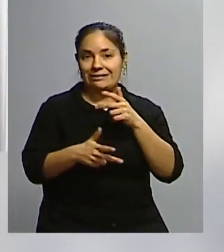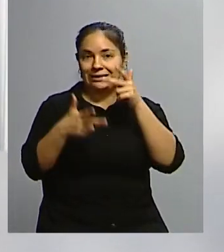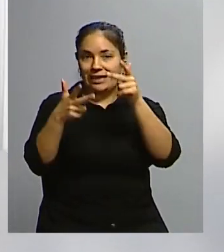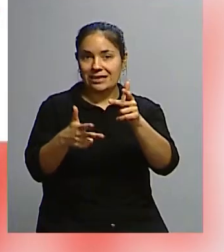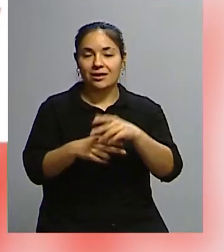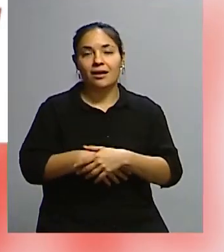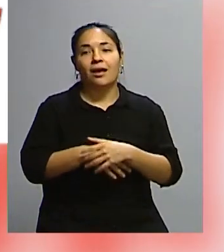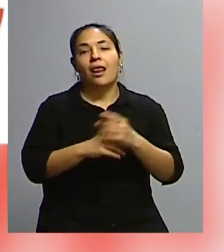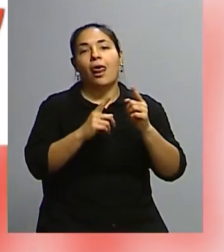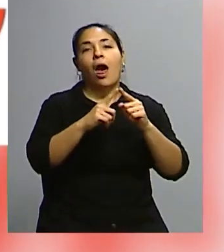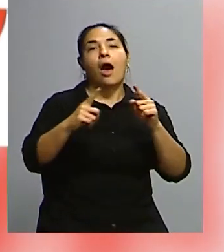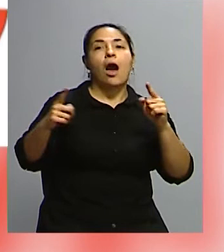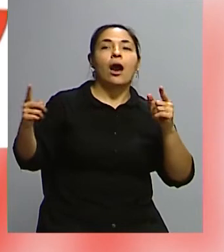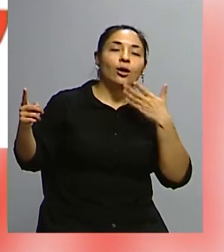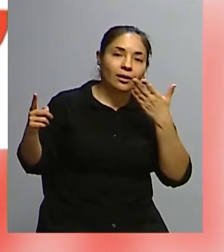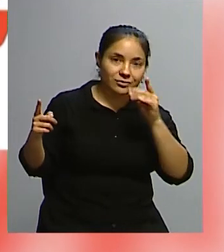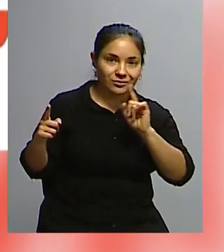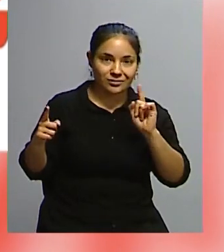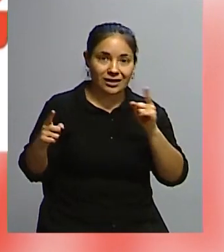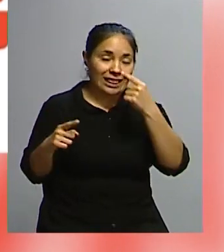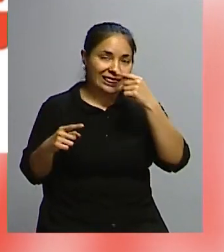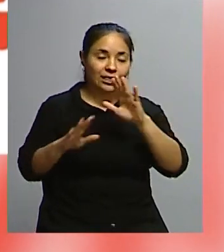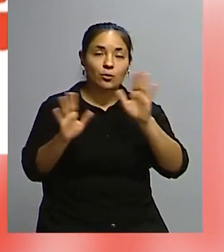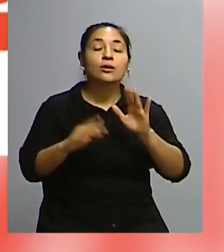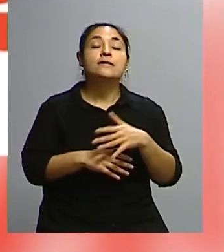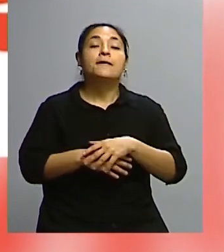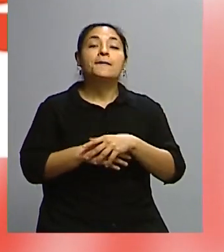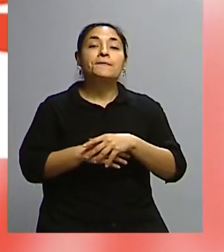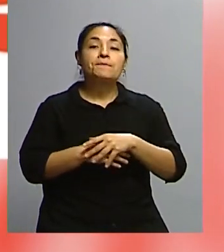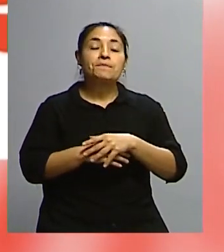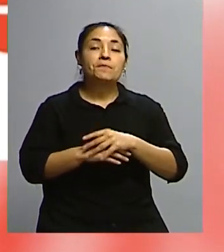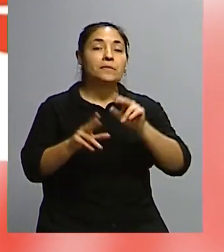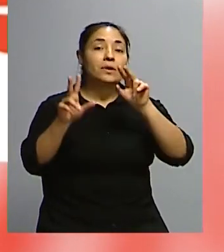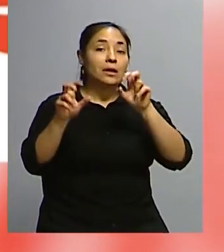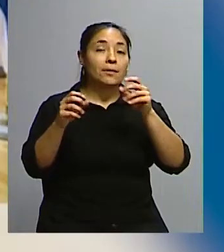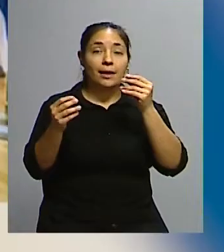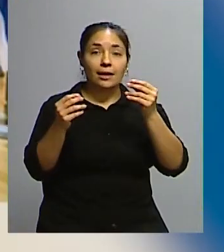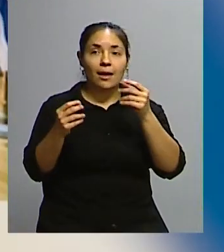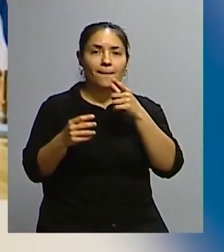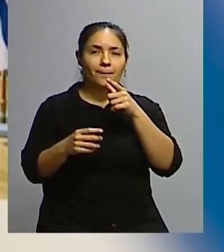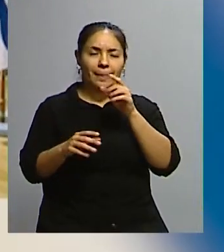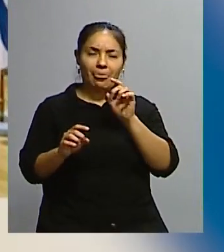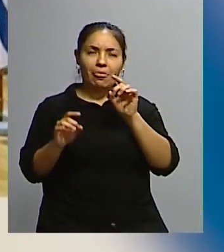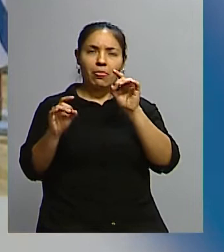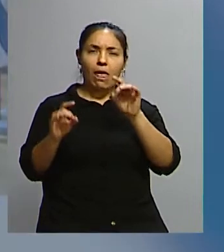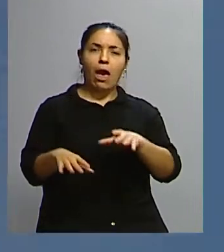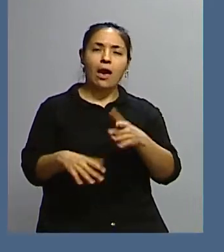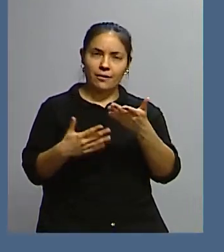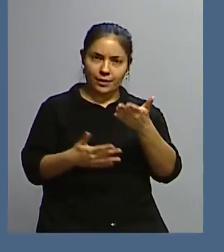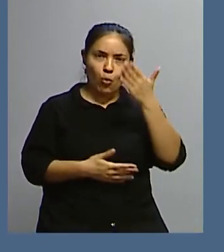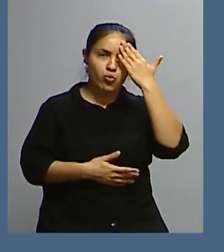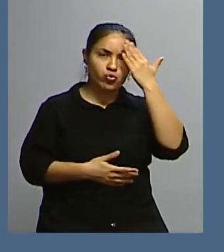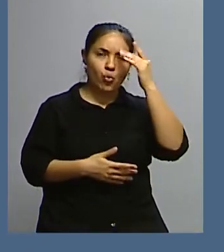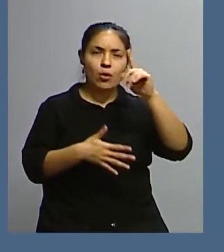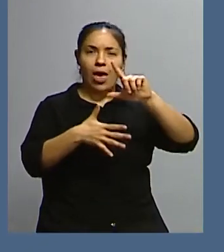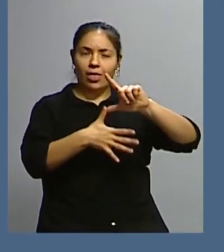para no extenderme ahora en este tercer bloque, que tiene que ver a veces con una debilidad en cuanto a la cultura que tiene América